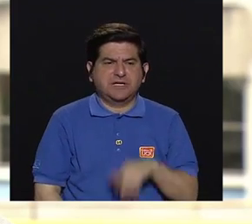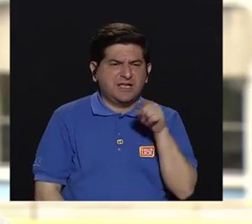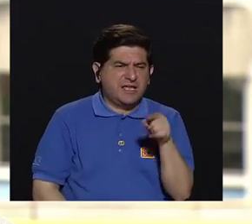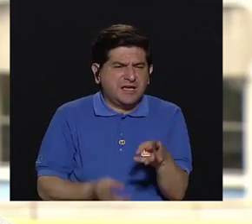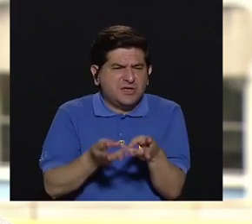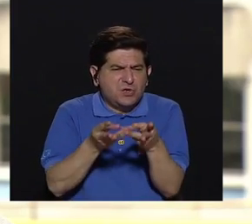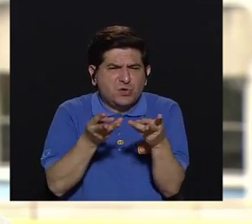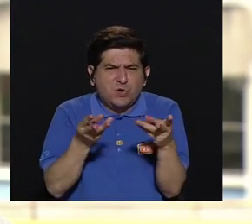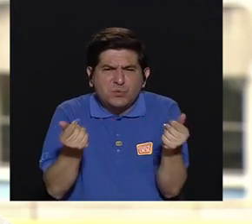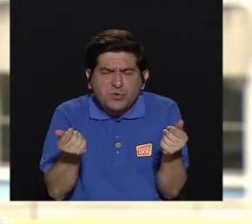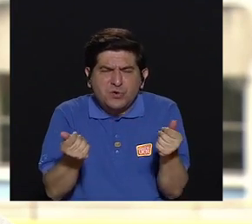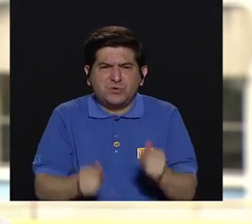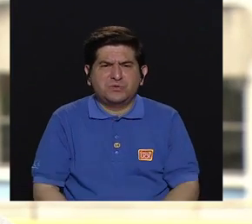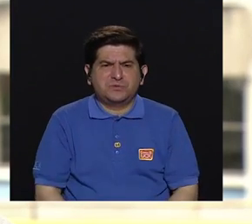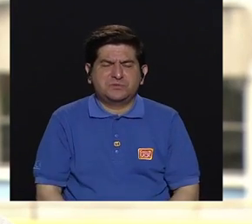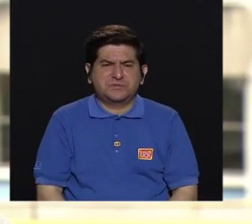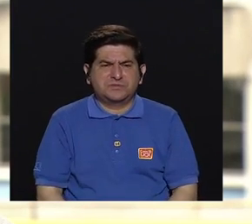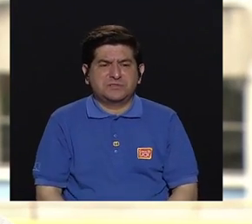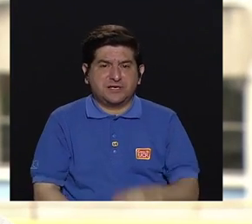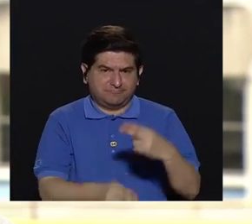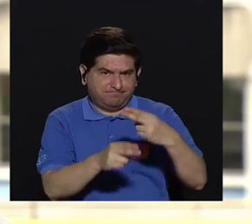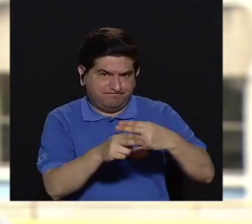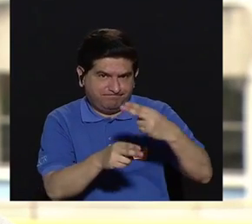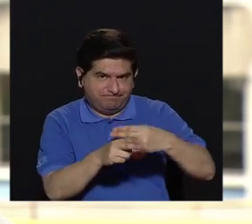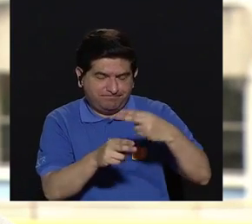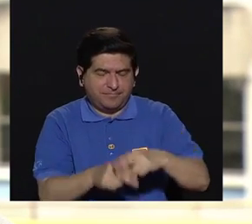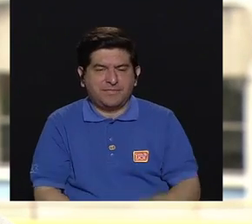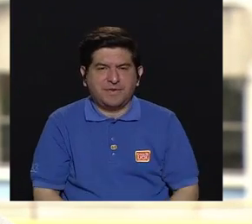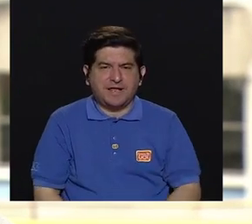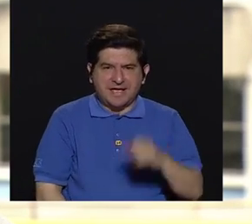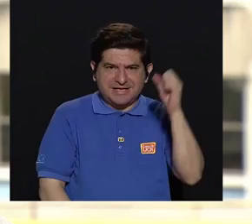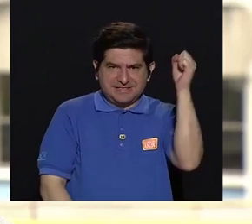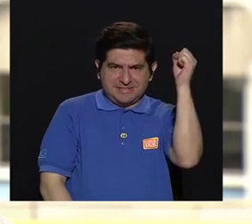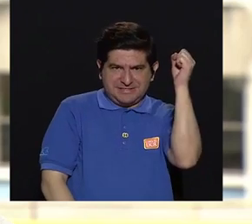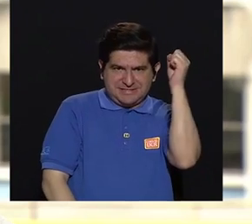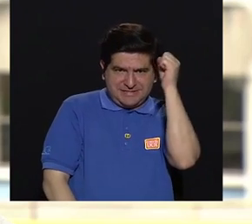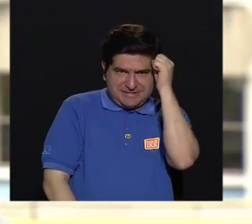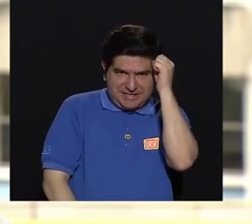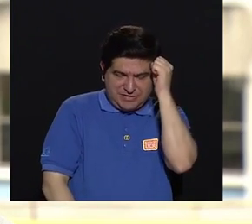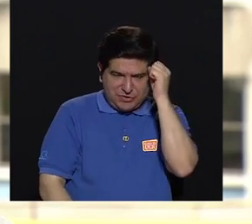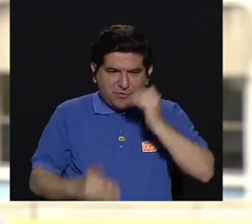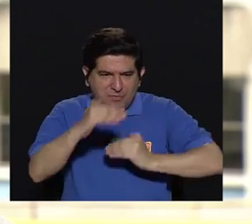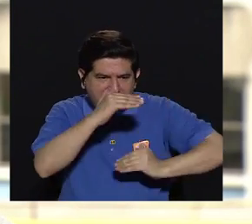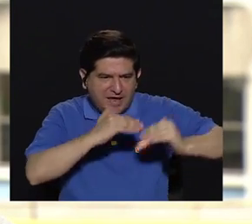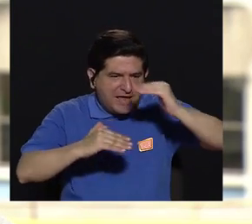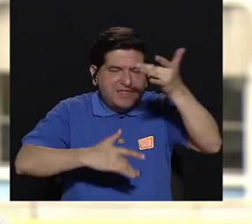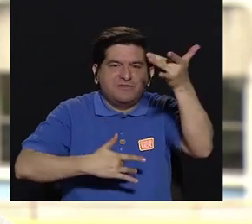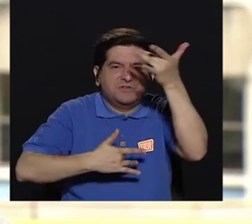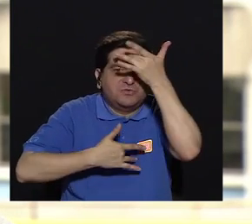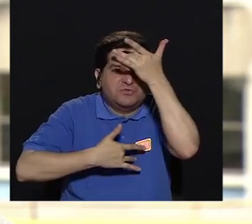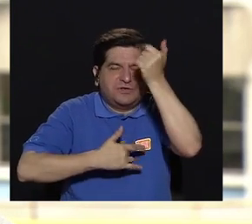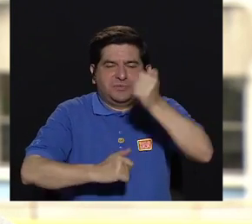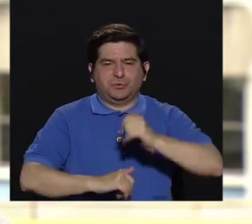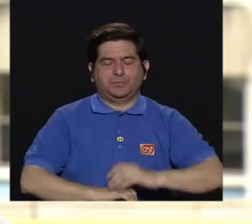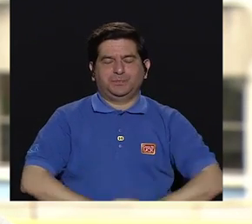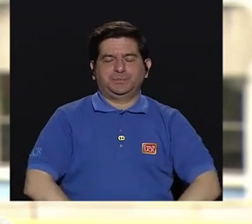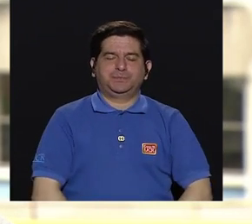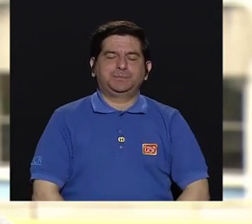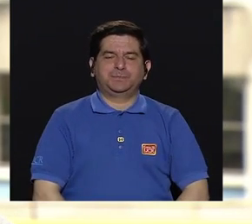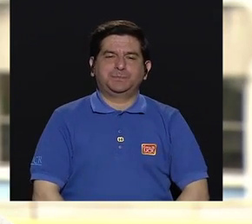producir, por ejemplo, lo que llamamos el síndrome del edificio enfermo.